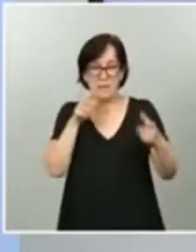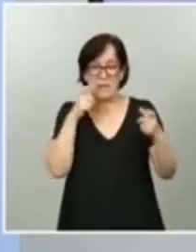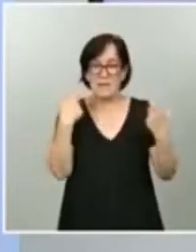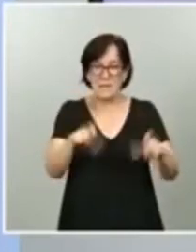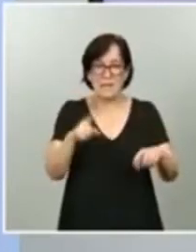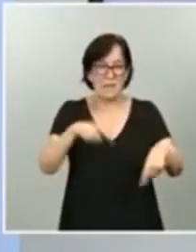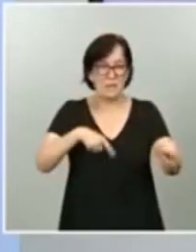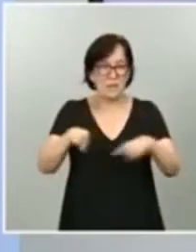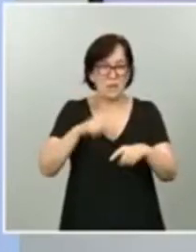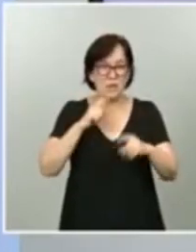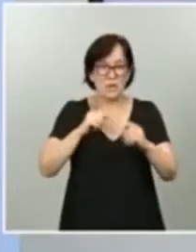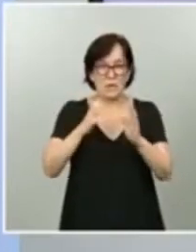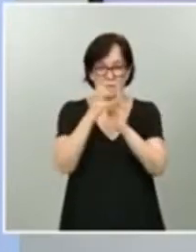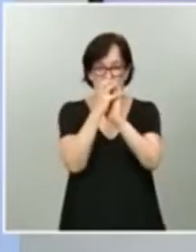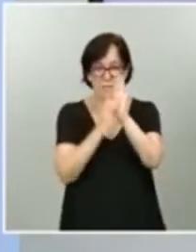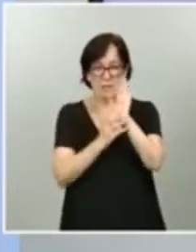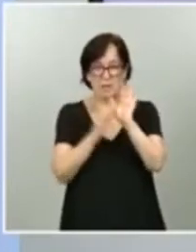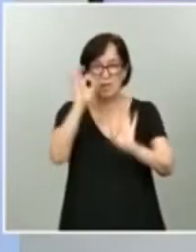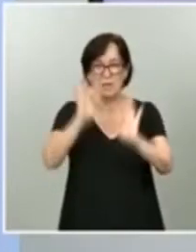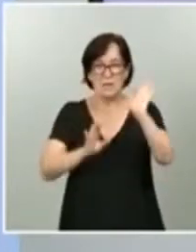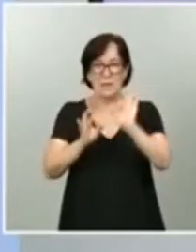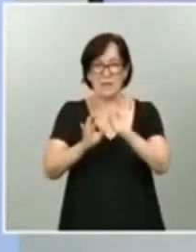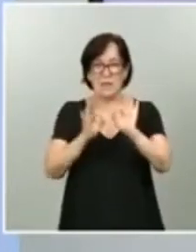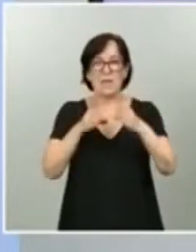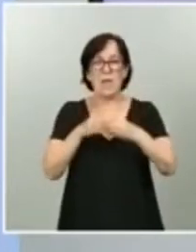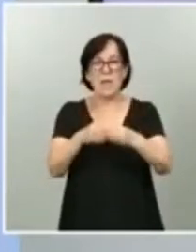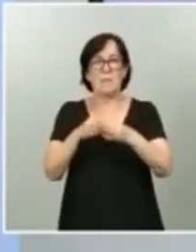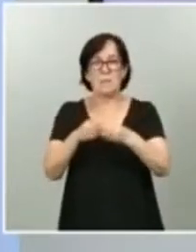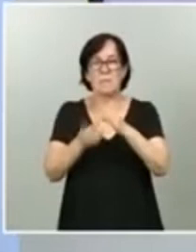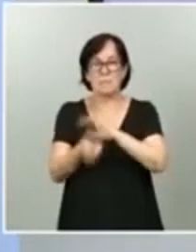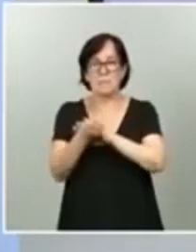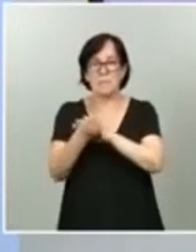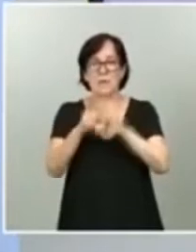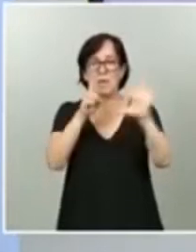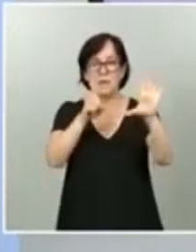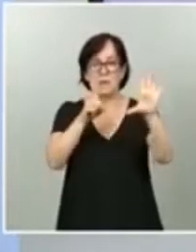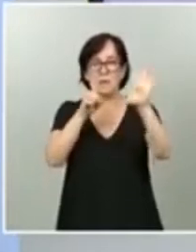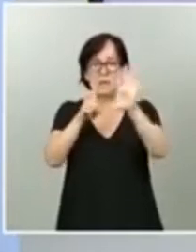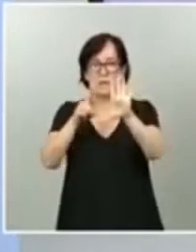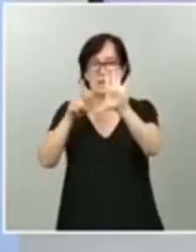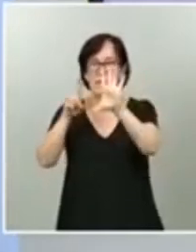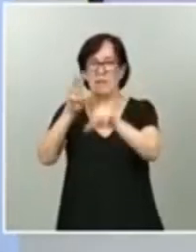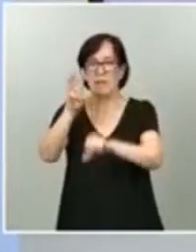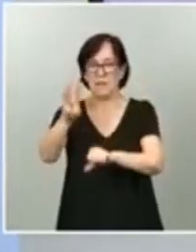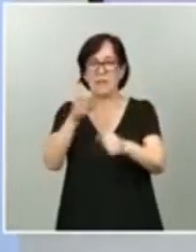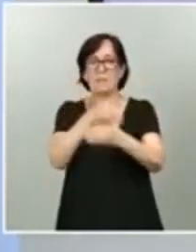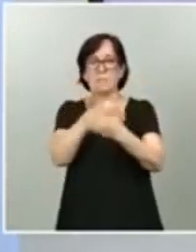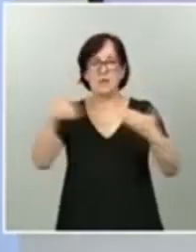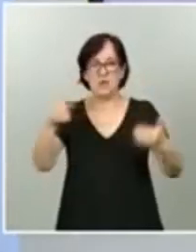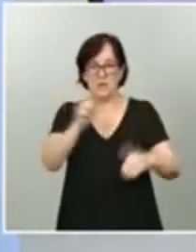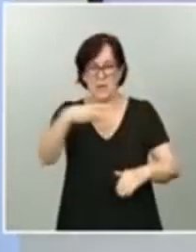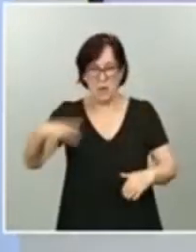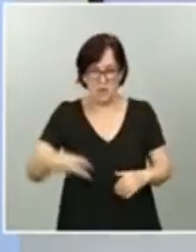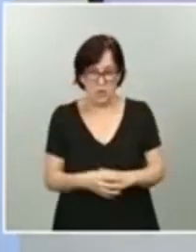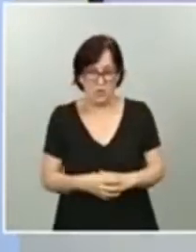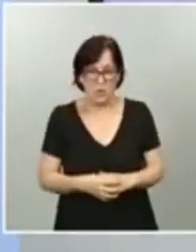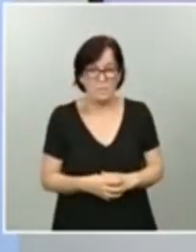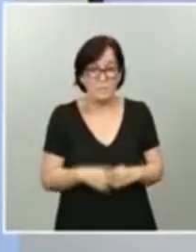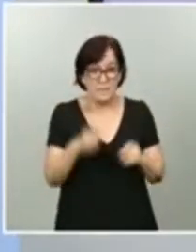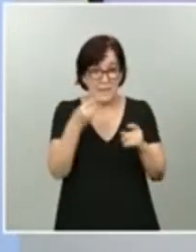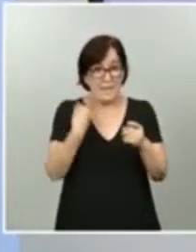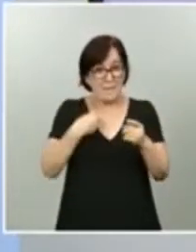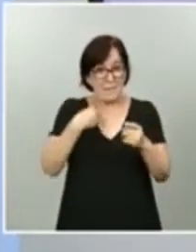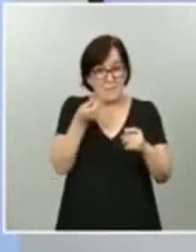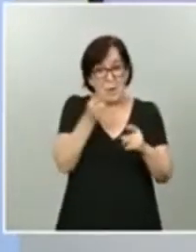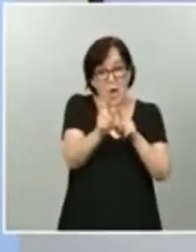la reducción de tasas portuarias, asciende a 663 millones de euros. A este importe hay que